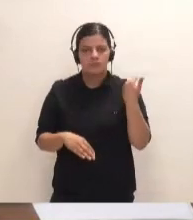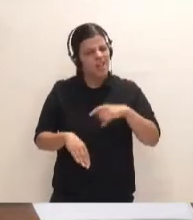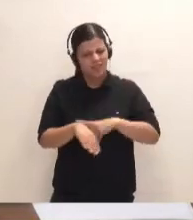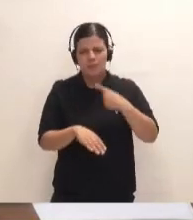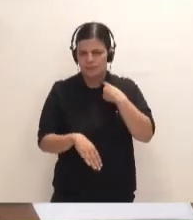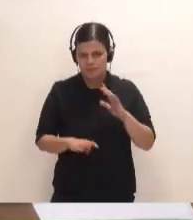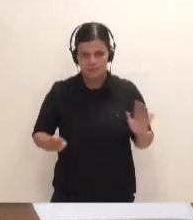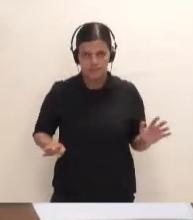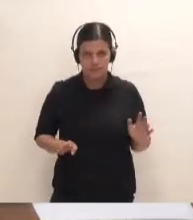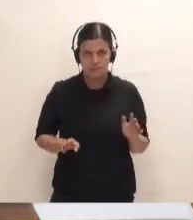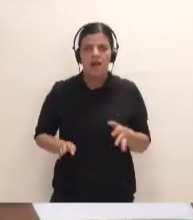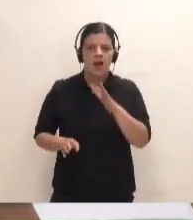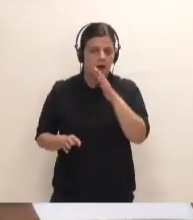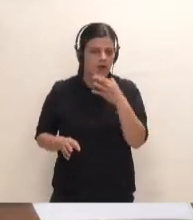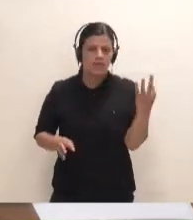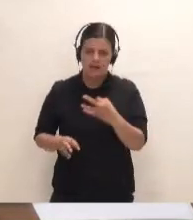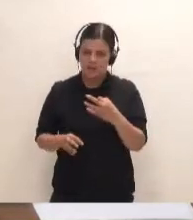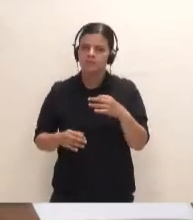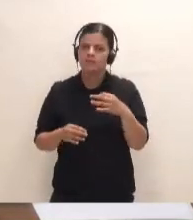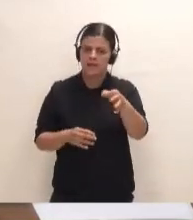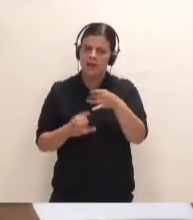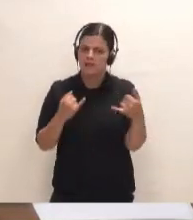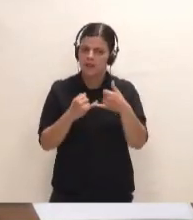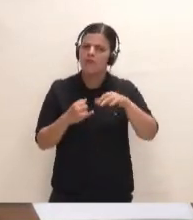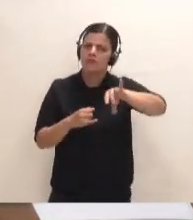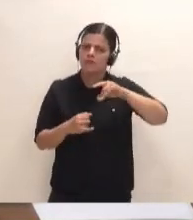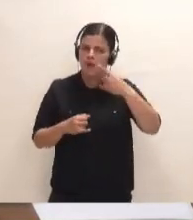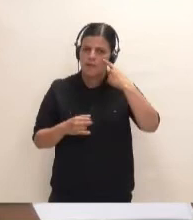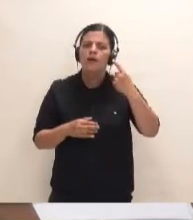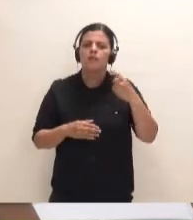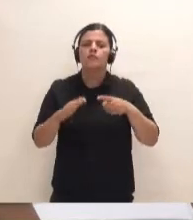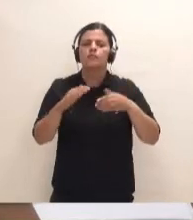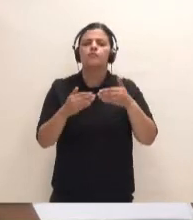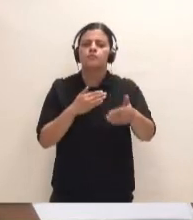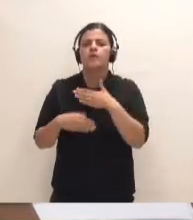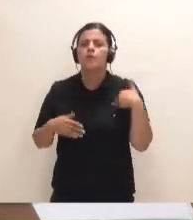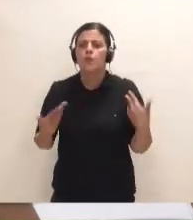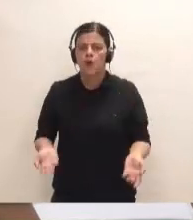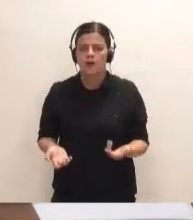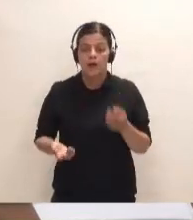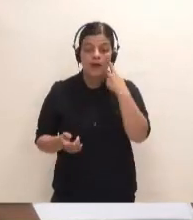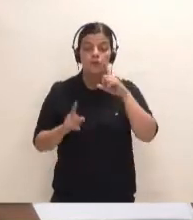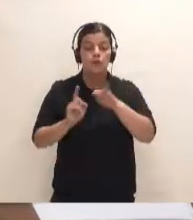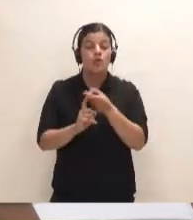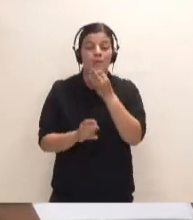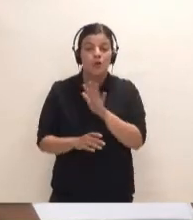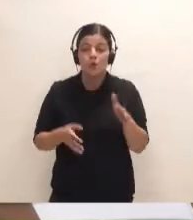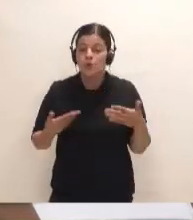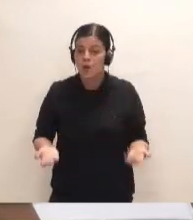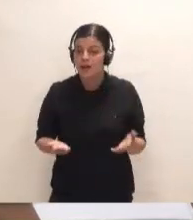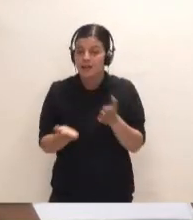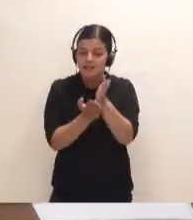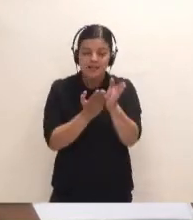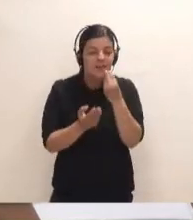tiempo. Tomemos una decisión en esta isla de Tenerife de hacia dónde queremos ir e indicamos cuál es la mejor solución, cuál es la mejor